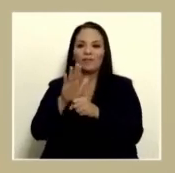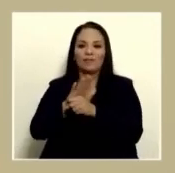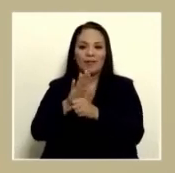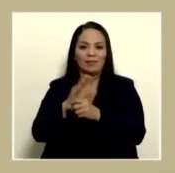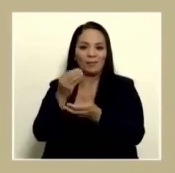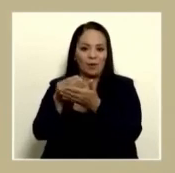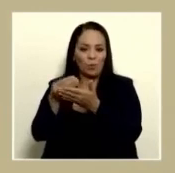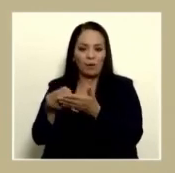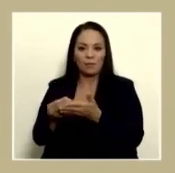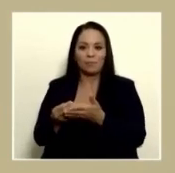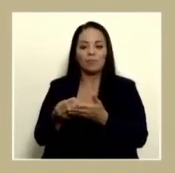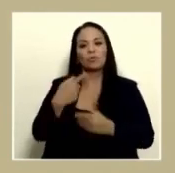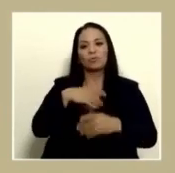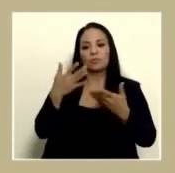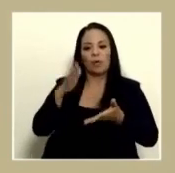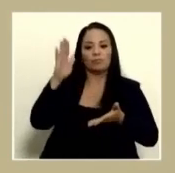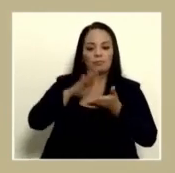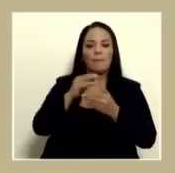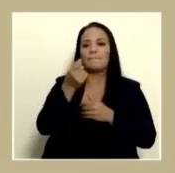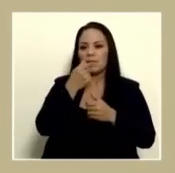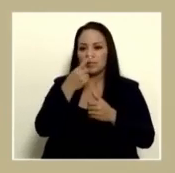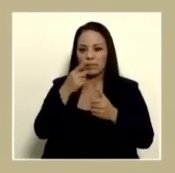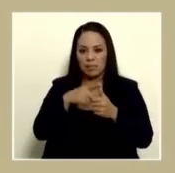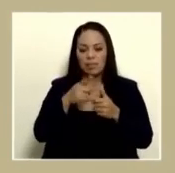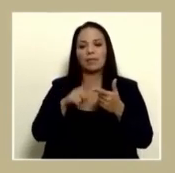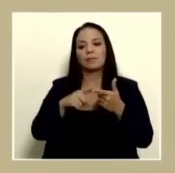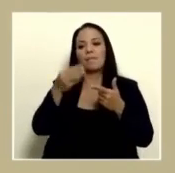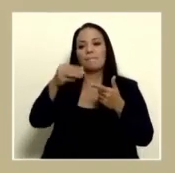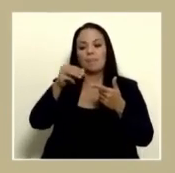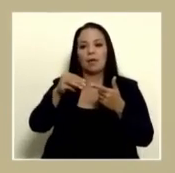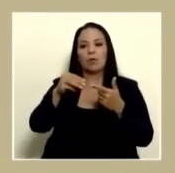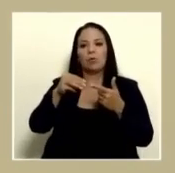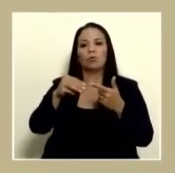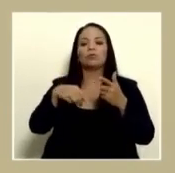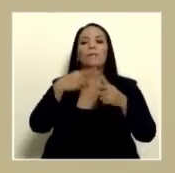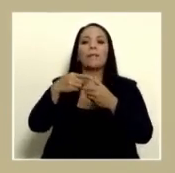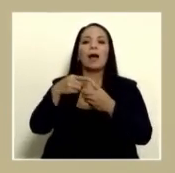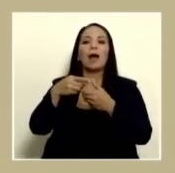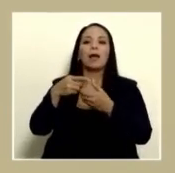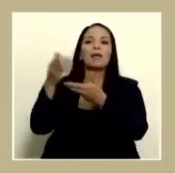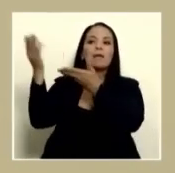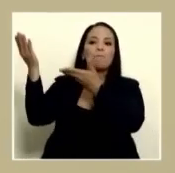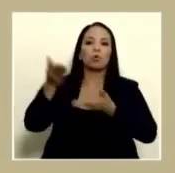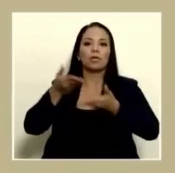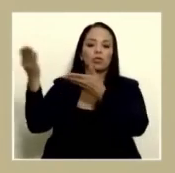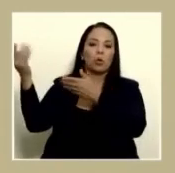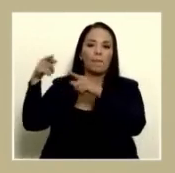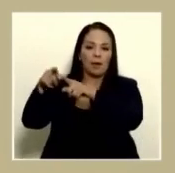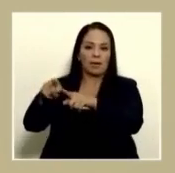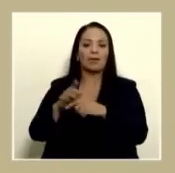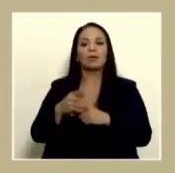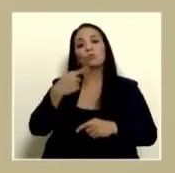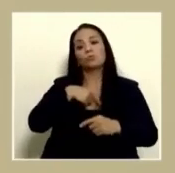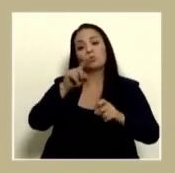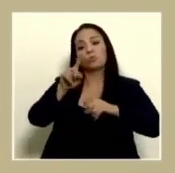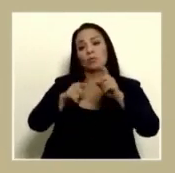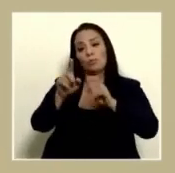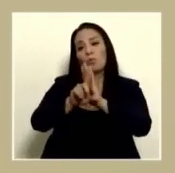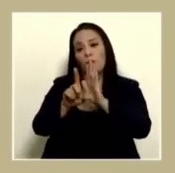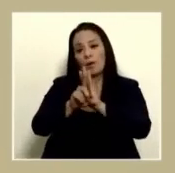ya llevamos medicinas miércoles viene importación paralela lo tuvimos que consultar por ley